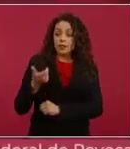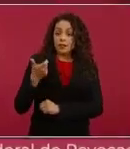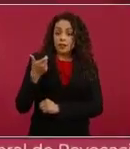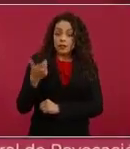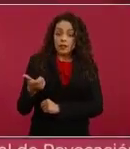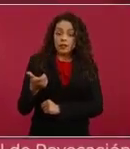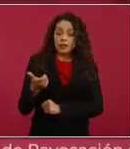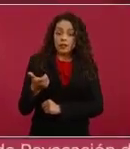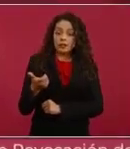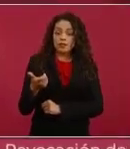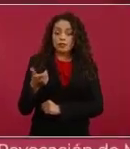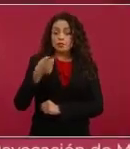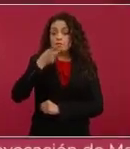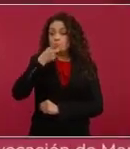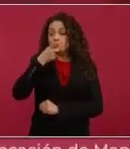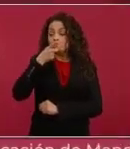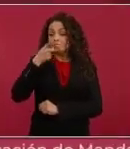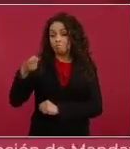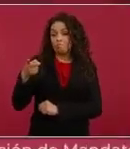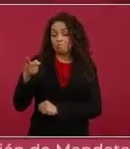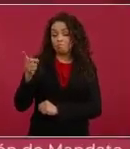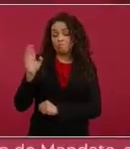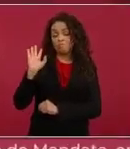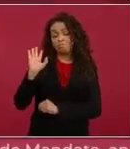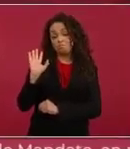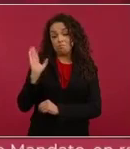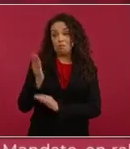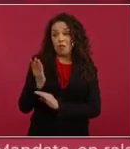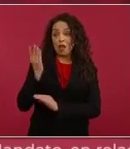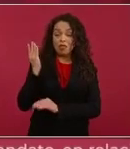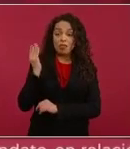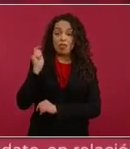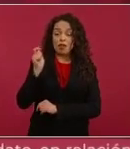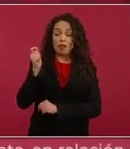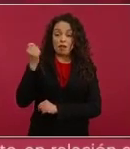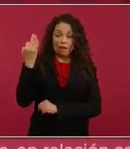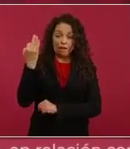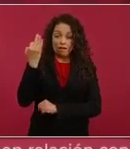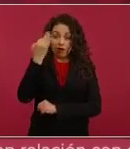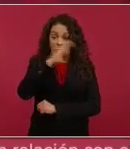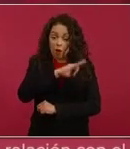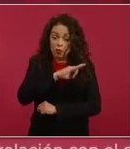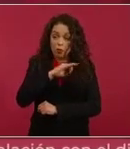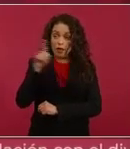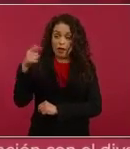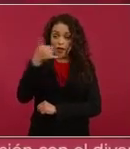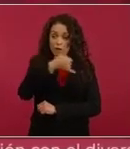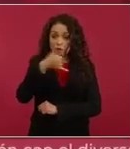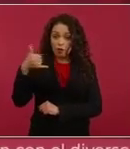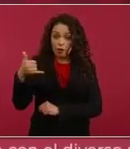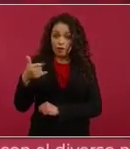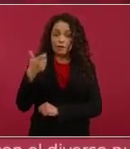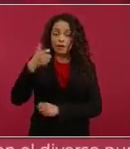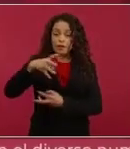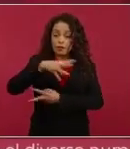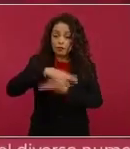presunto fraude al Infonavit que se recuperó